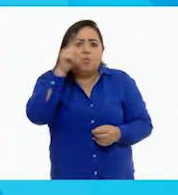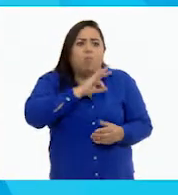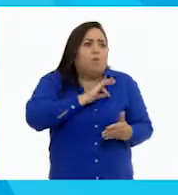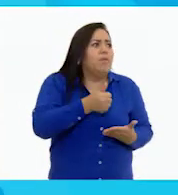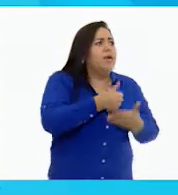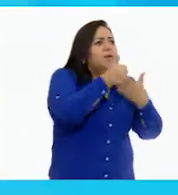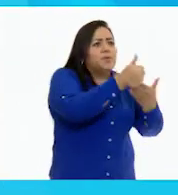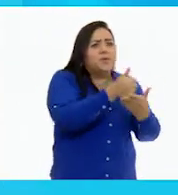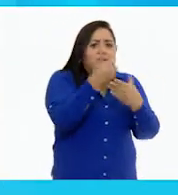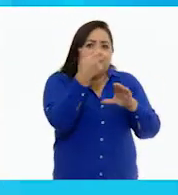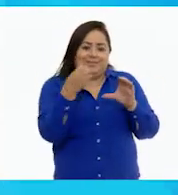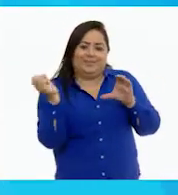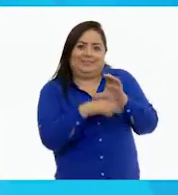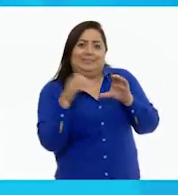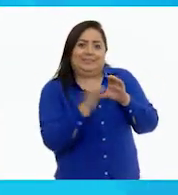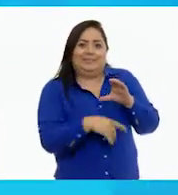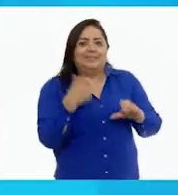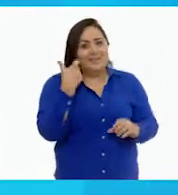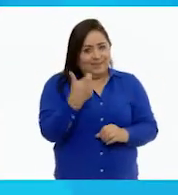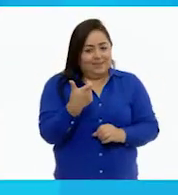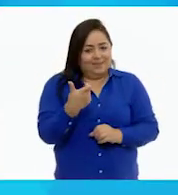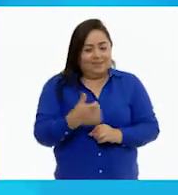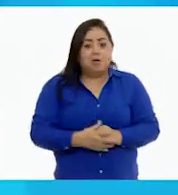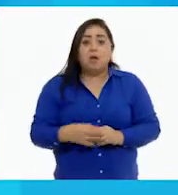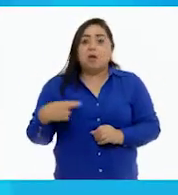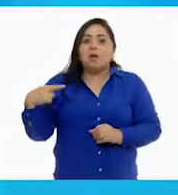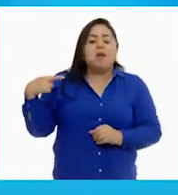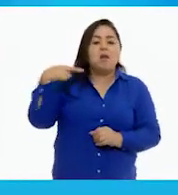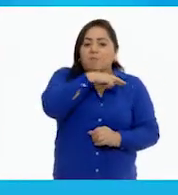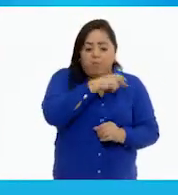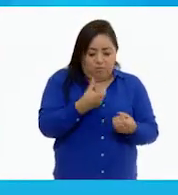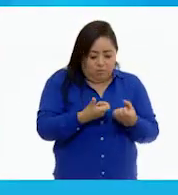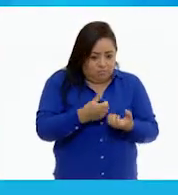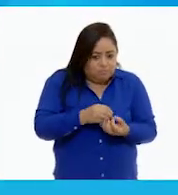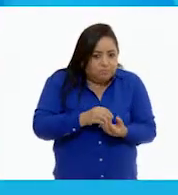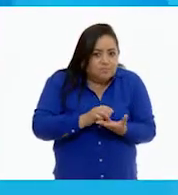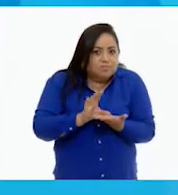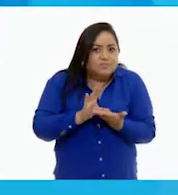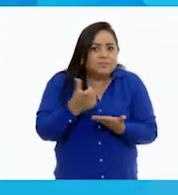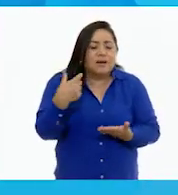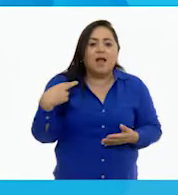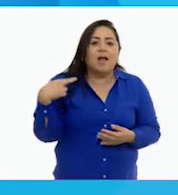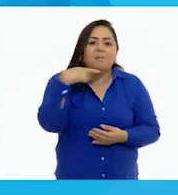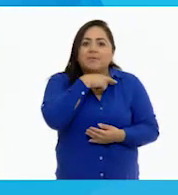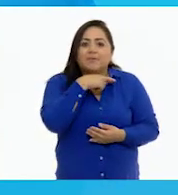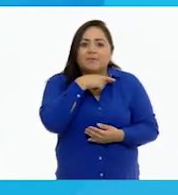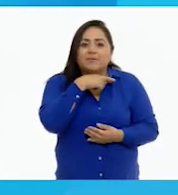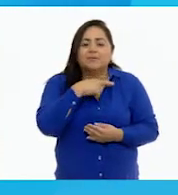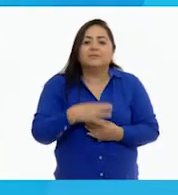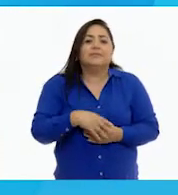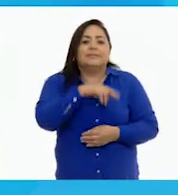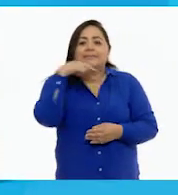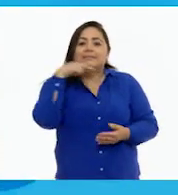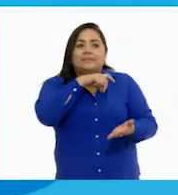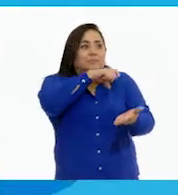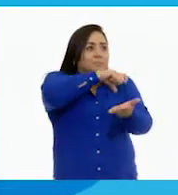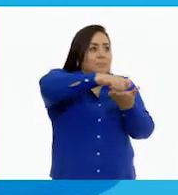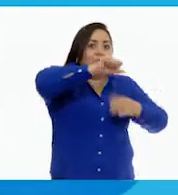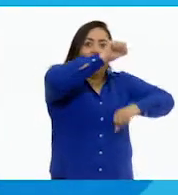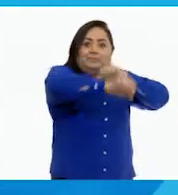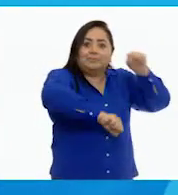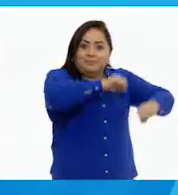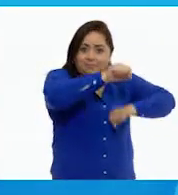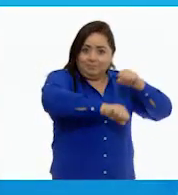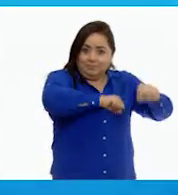ayudar a ahorrar dinero. Pronto logró juntar el dinero, fue a comprar la